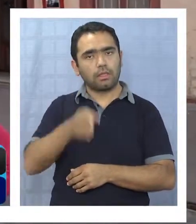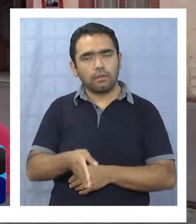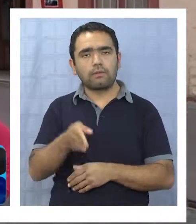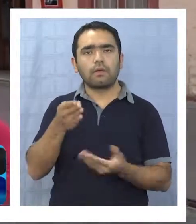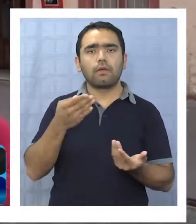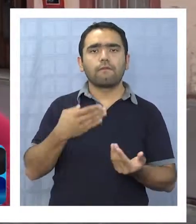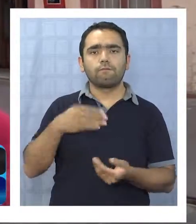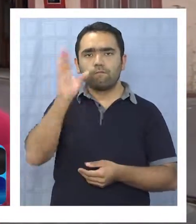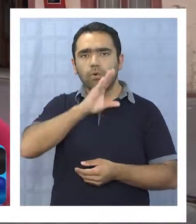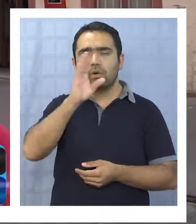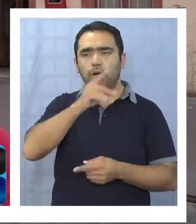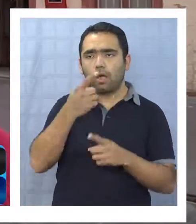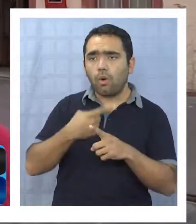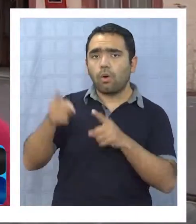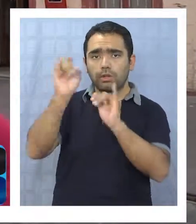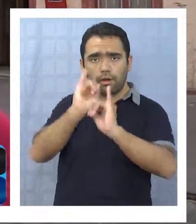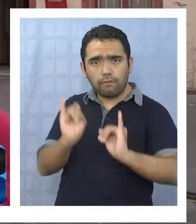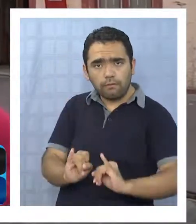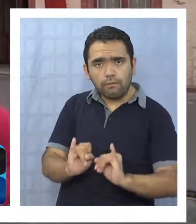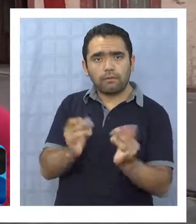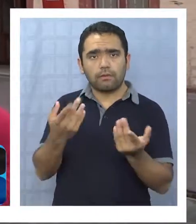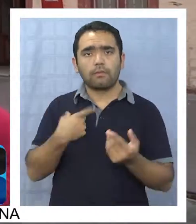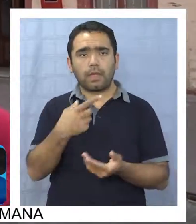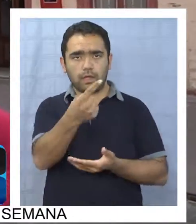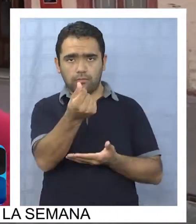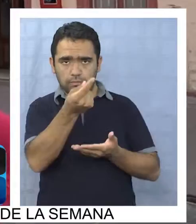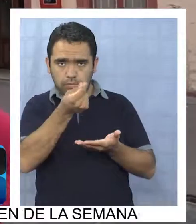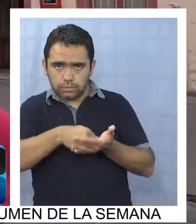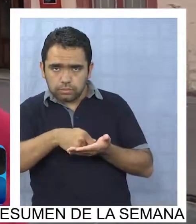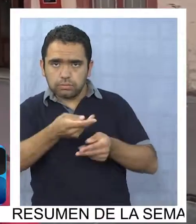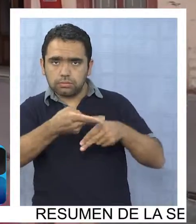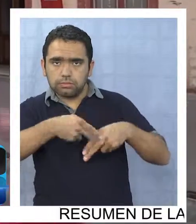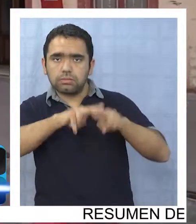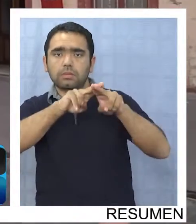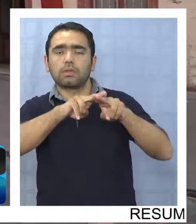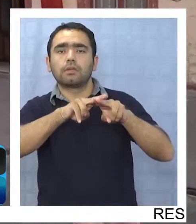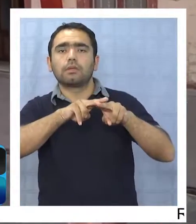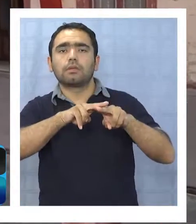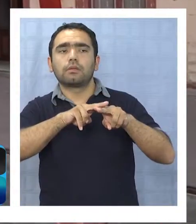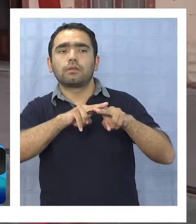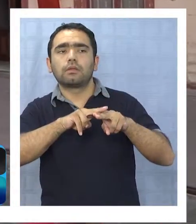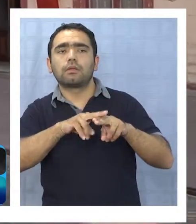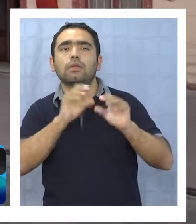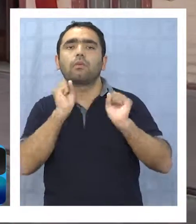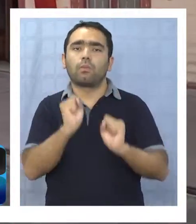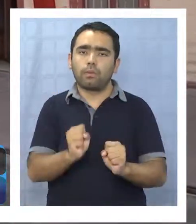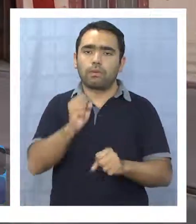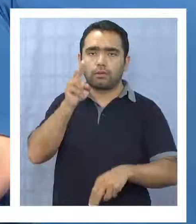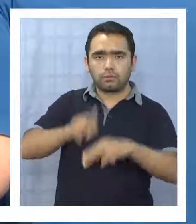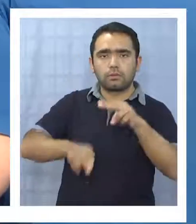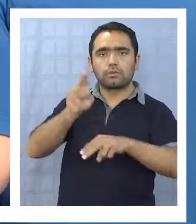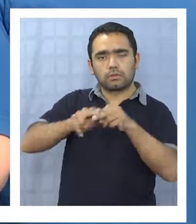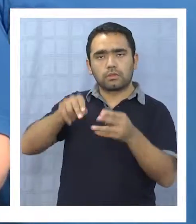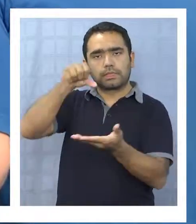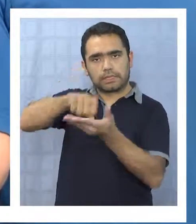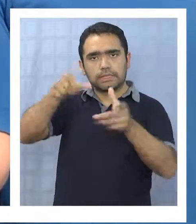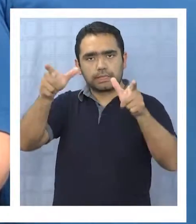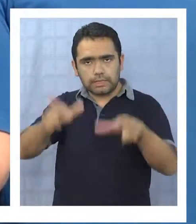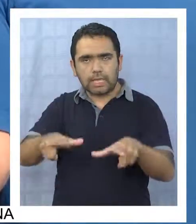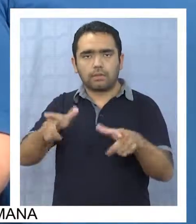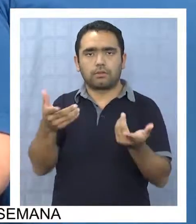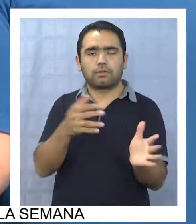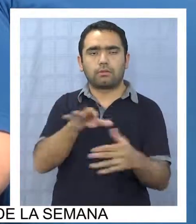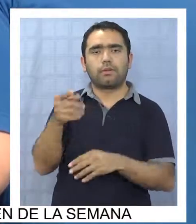manera, para poder obtener los recursos, como para poder poner el centro de oncología.